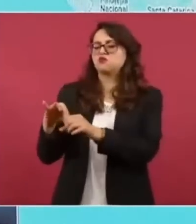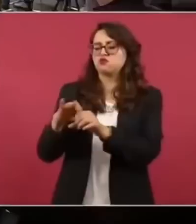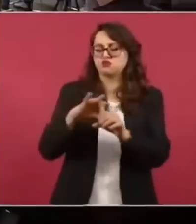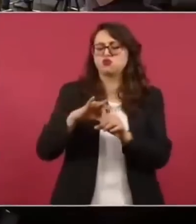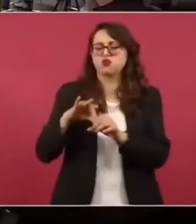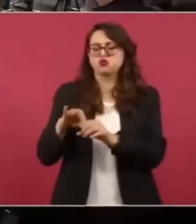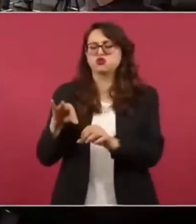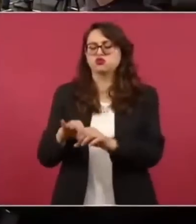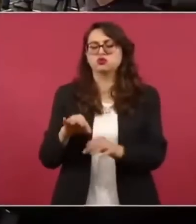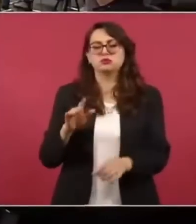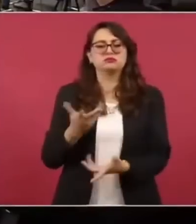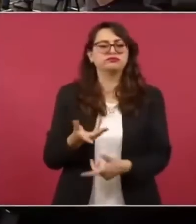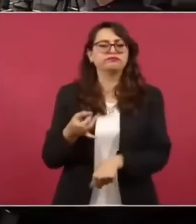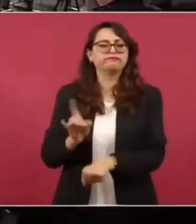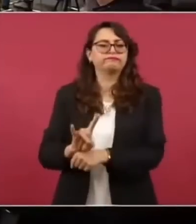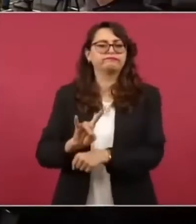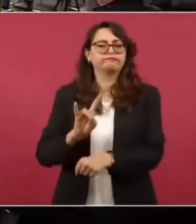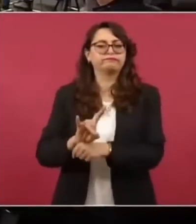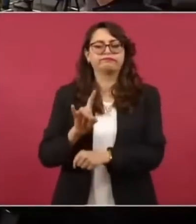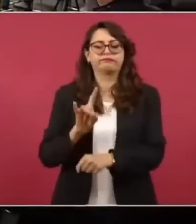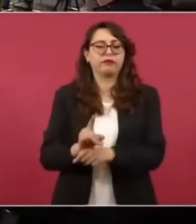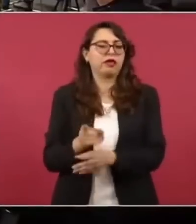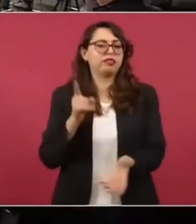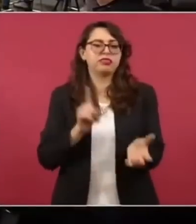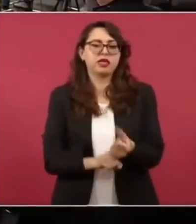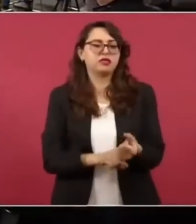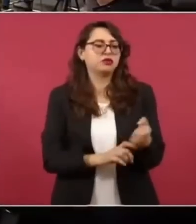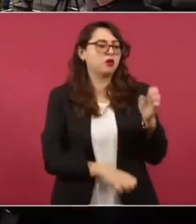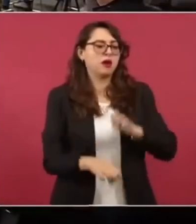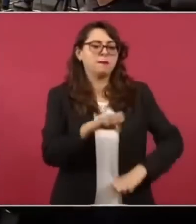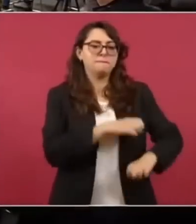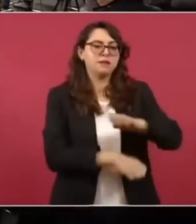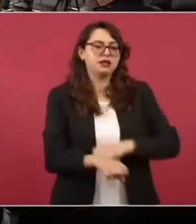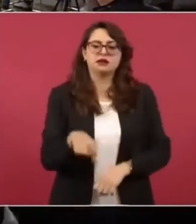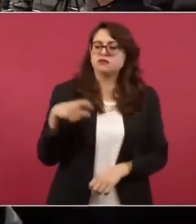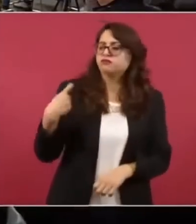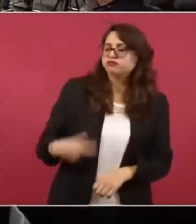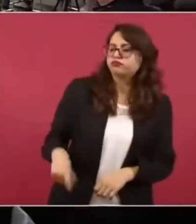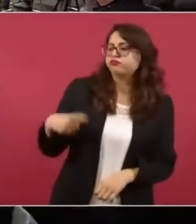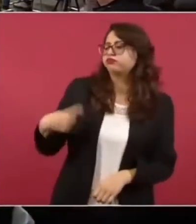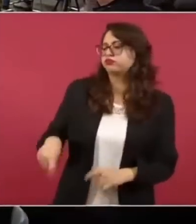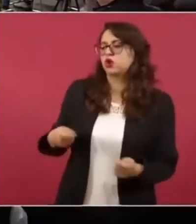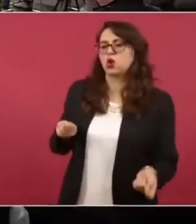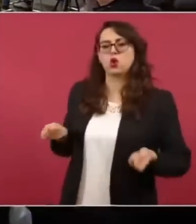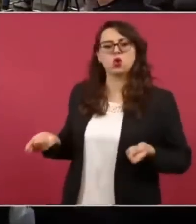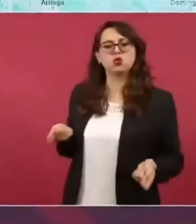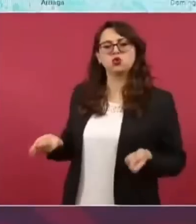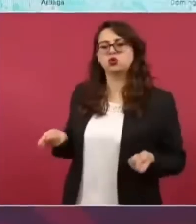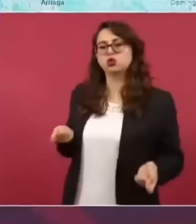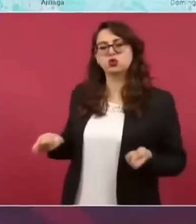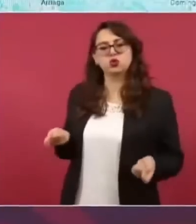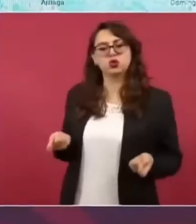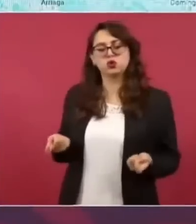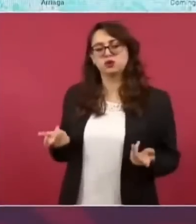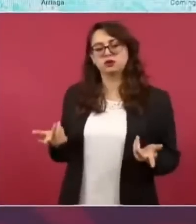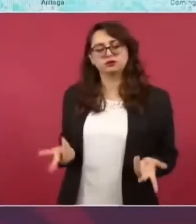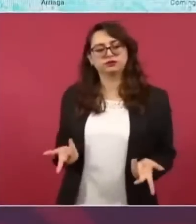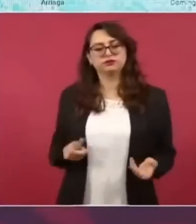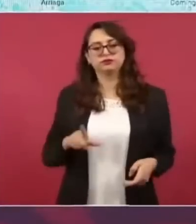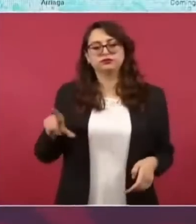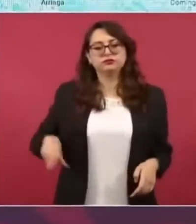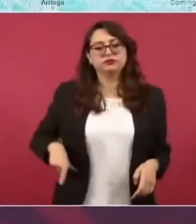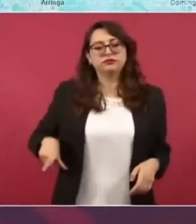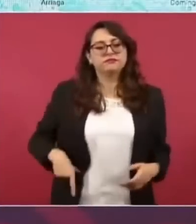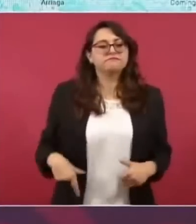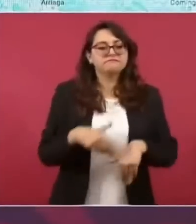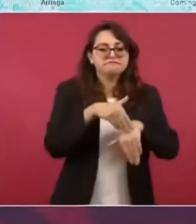estuviese al servicio del pueblo. No, el gobierno era un comité al servicio de una